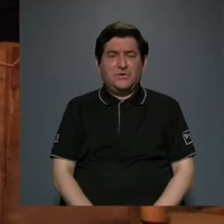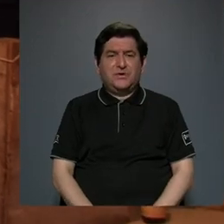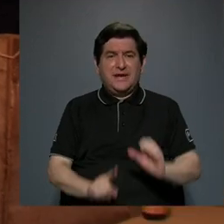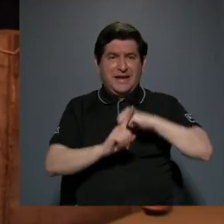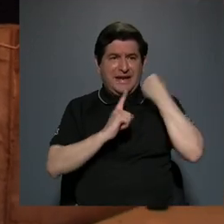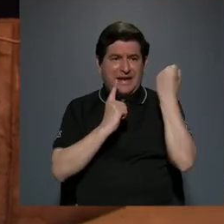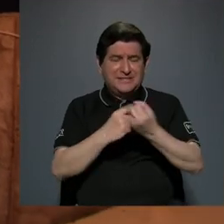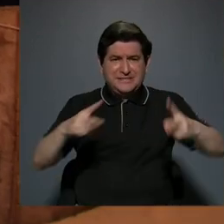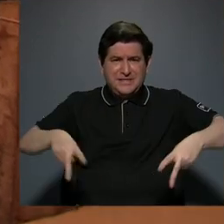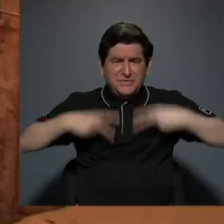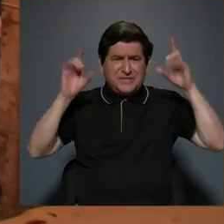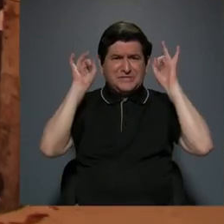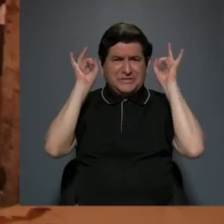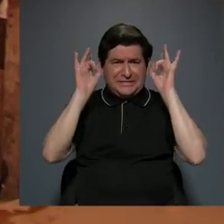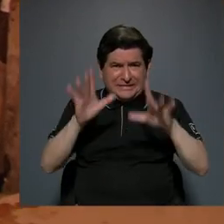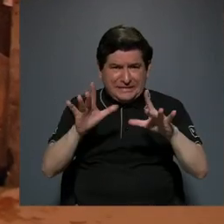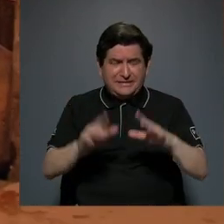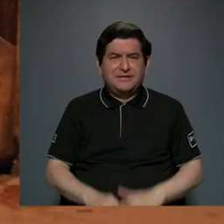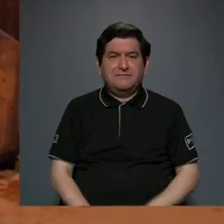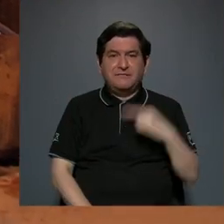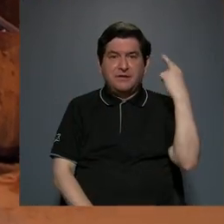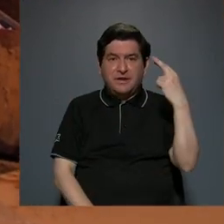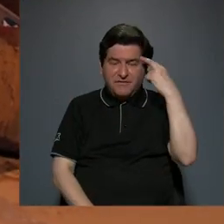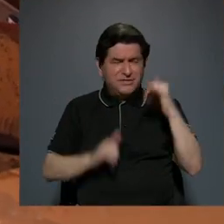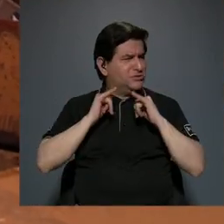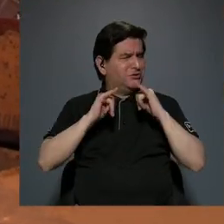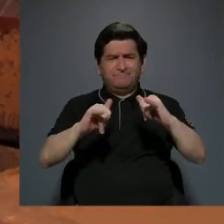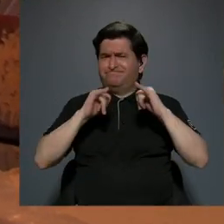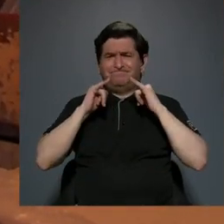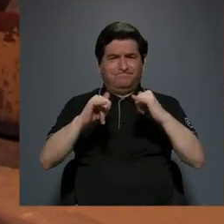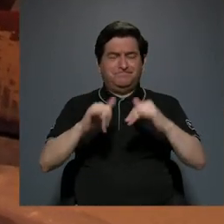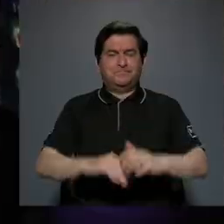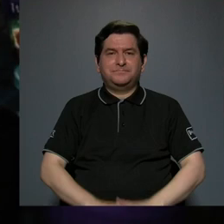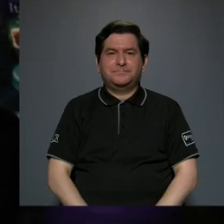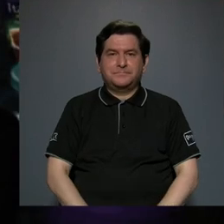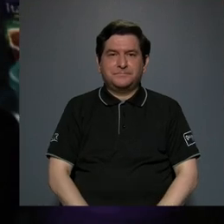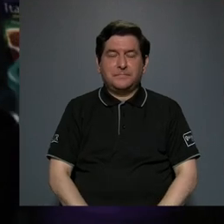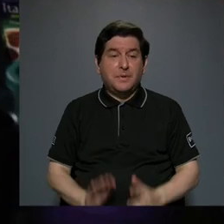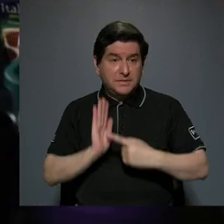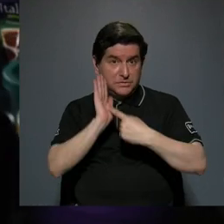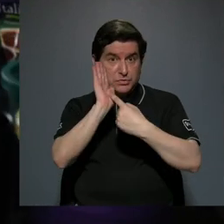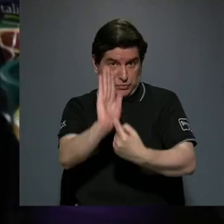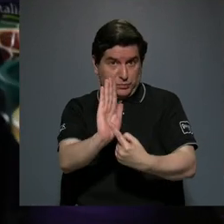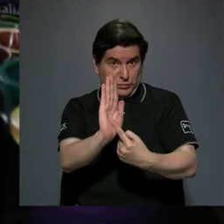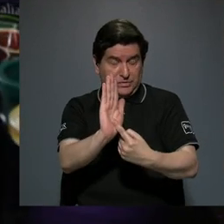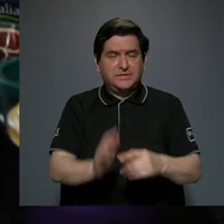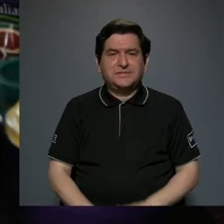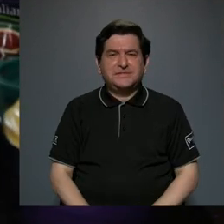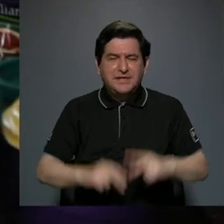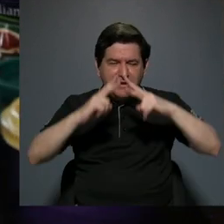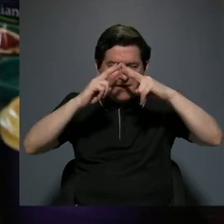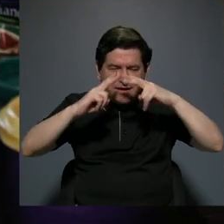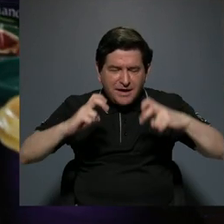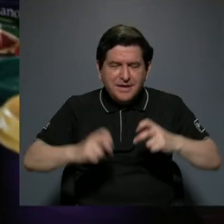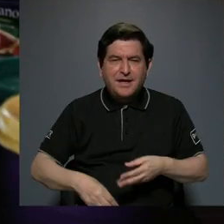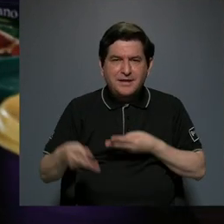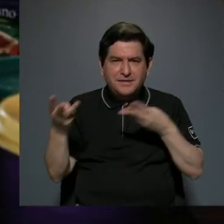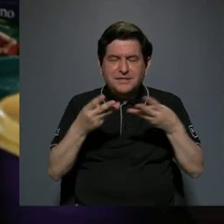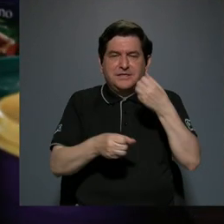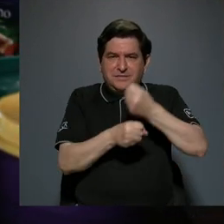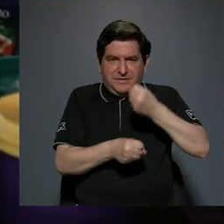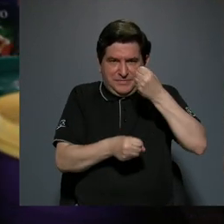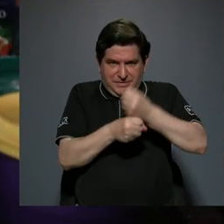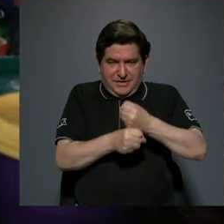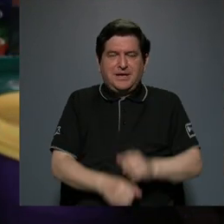vivir en condiciones deplorables por esa desigualdad. Así se desprende del análisis de mercado